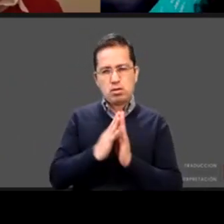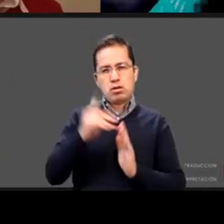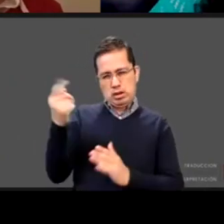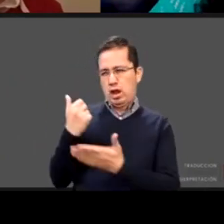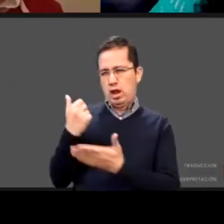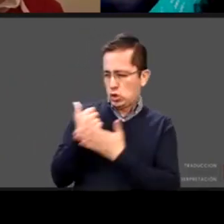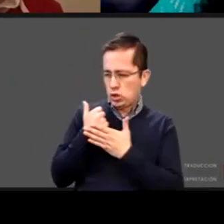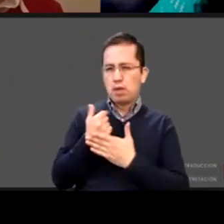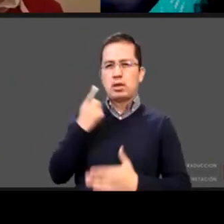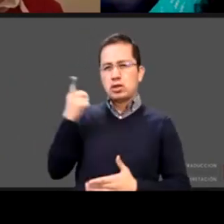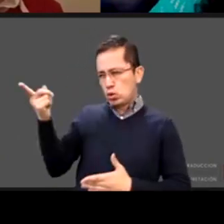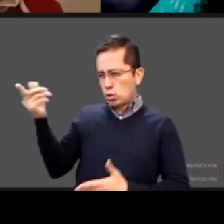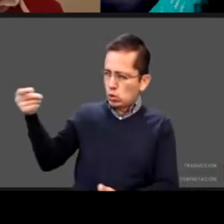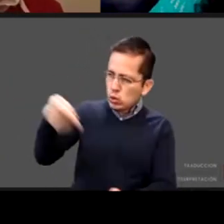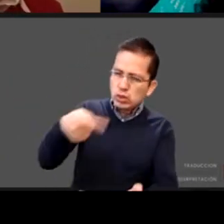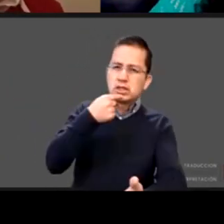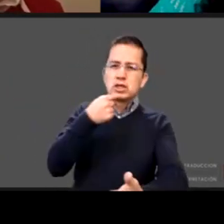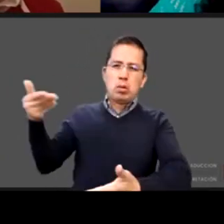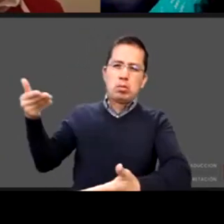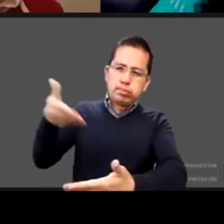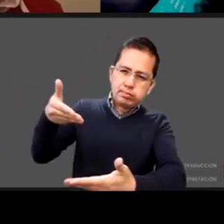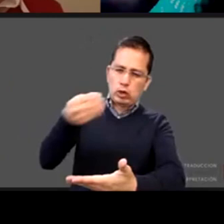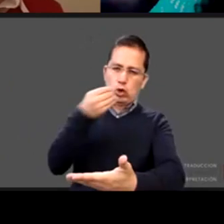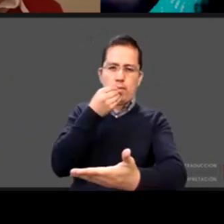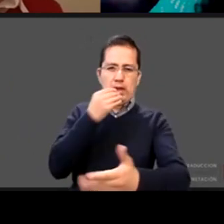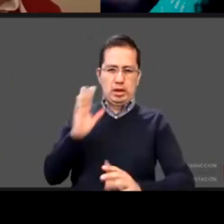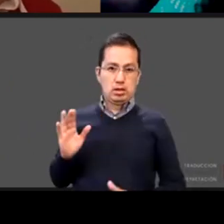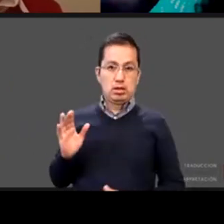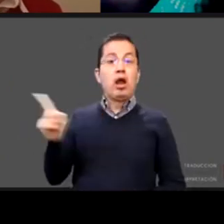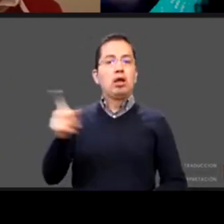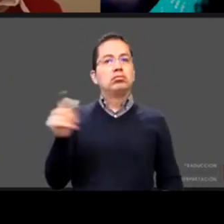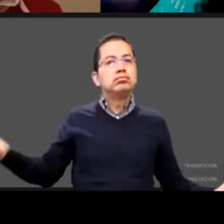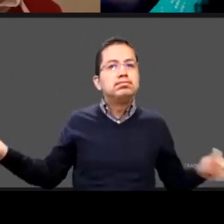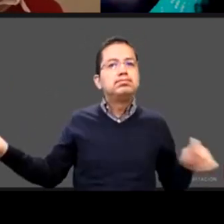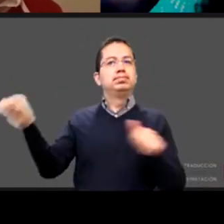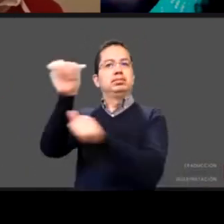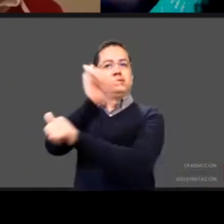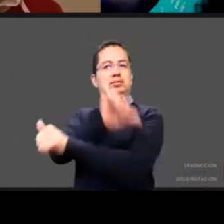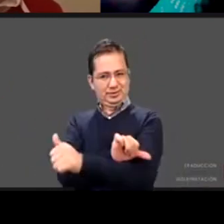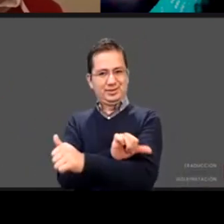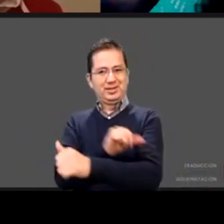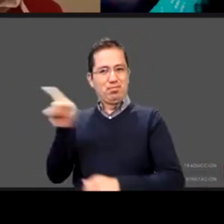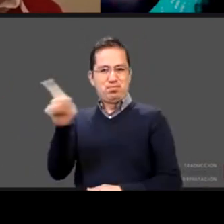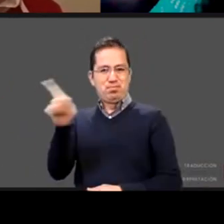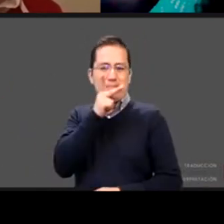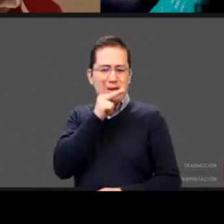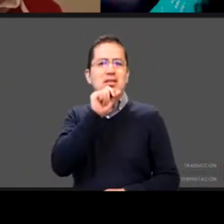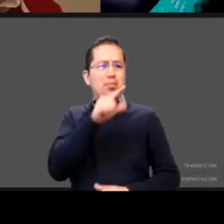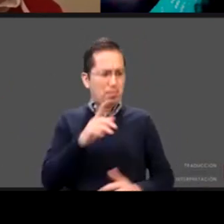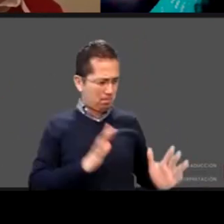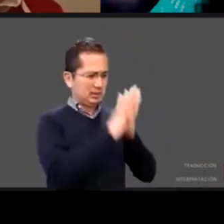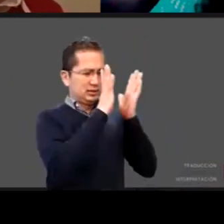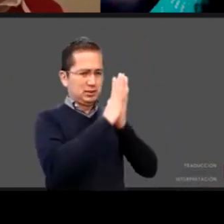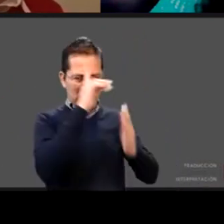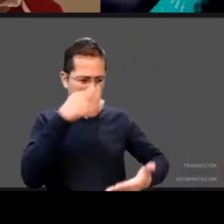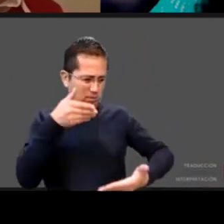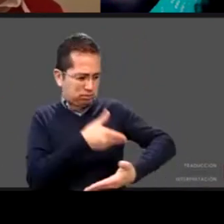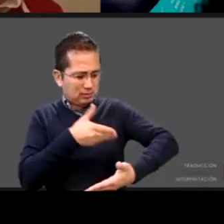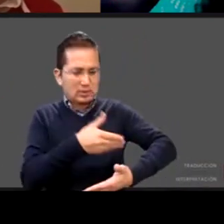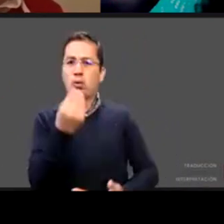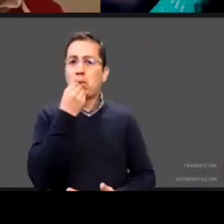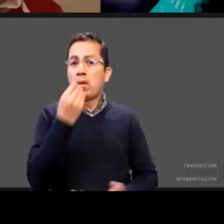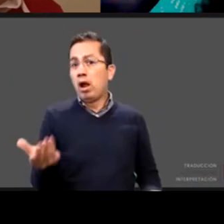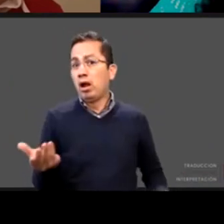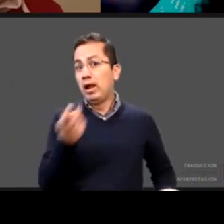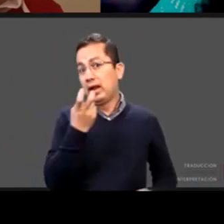comer y eso favorece el niño entonces tenemos que ir replanteando la masculinidad y el rol para ser más activos ese es un reto que tenemos